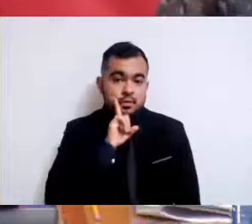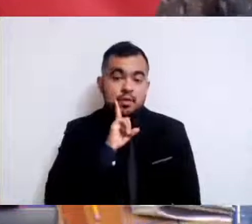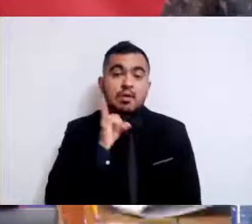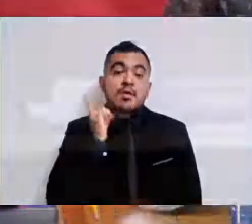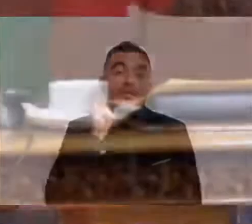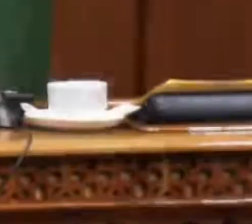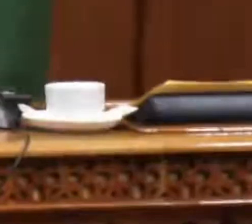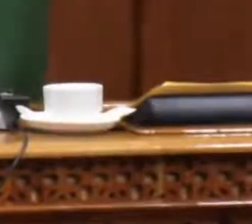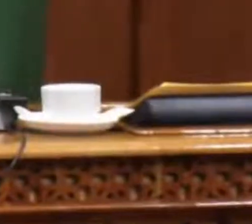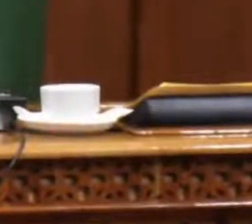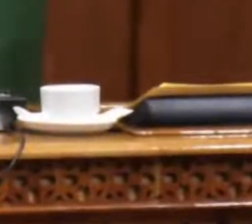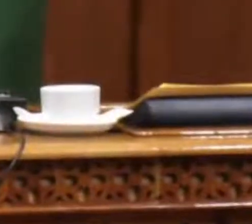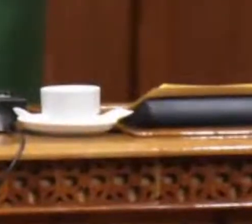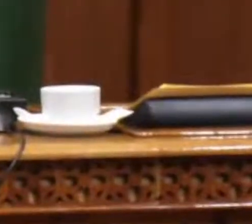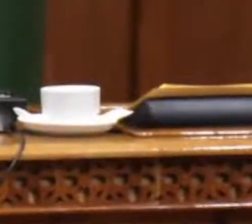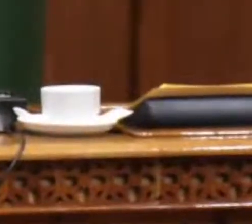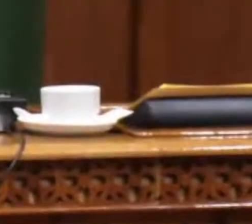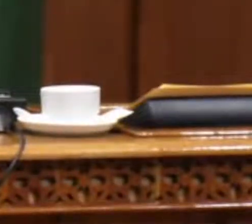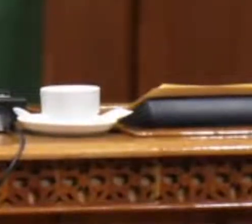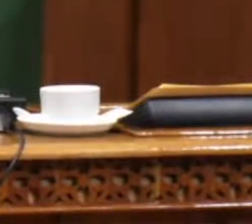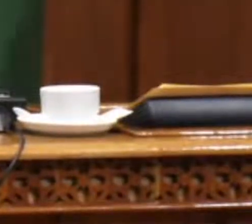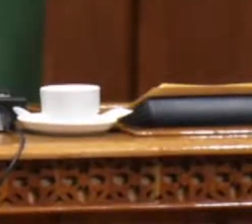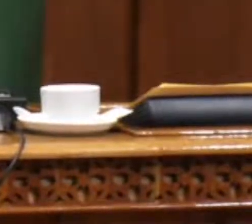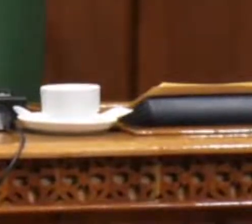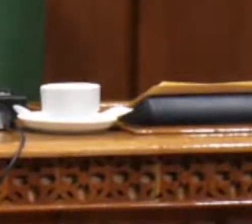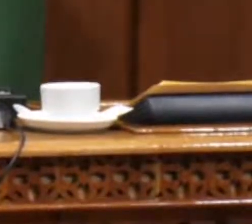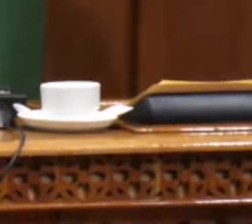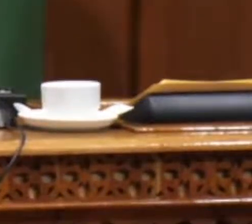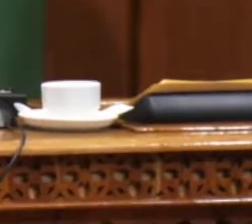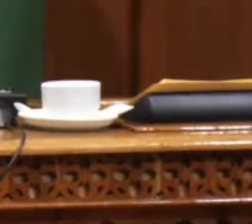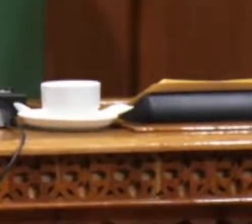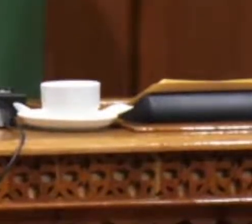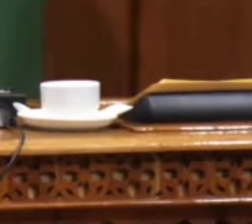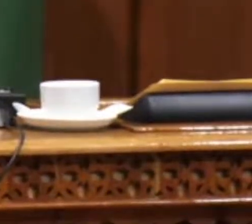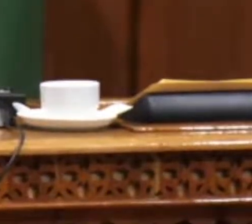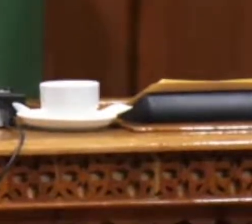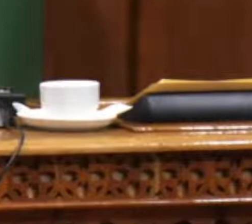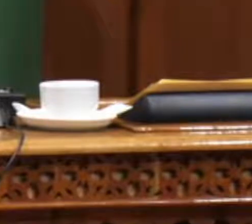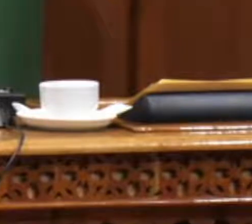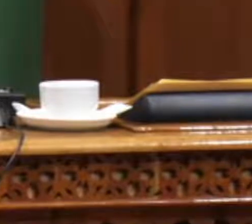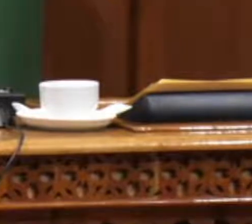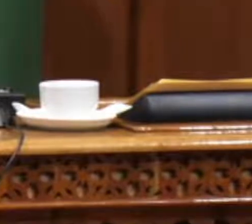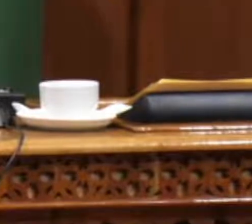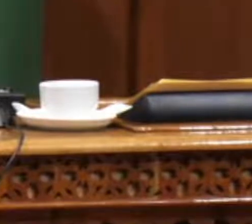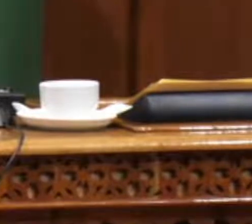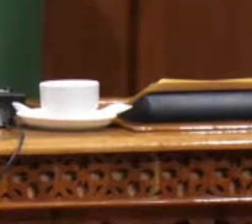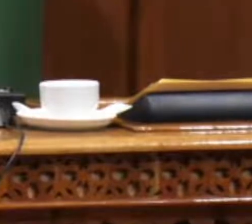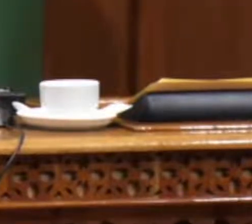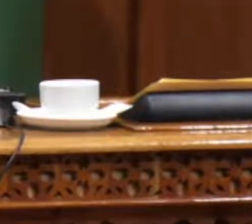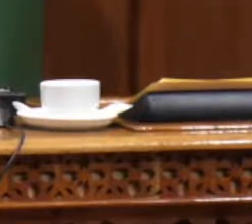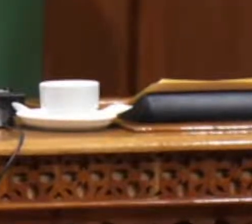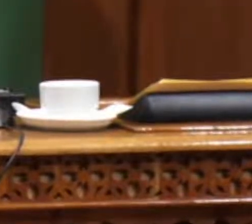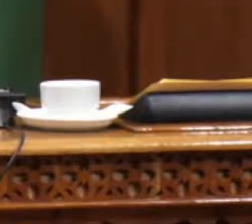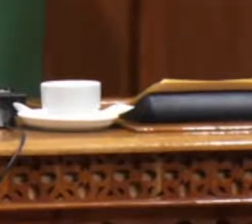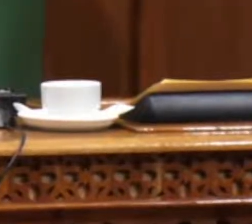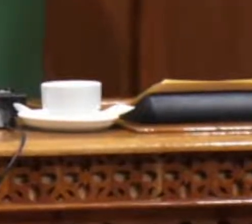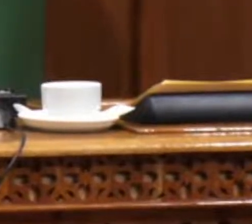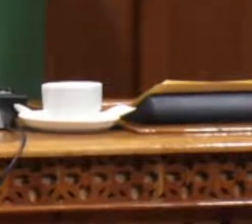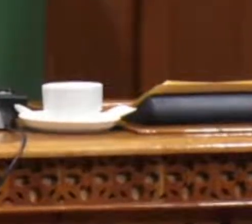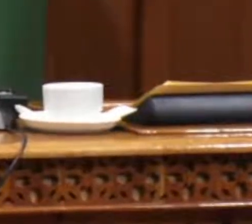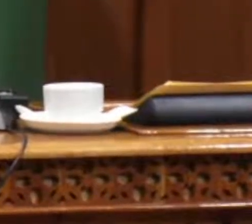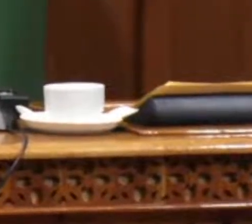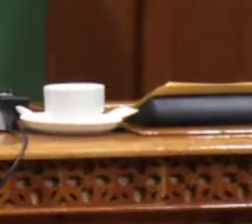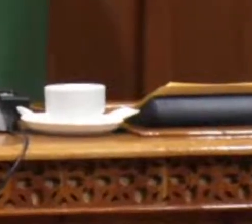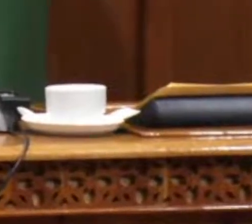Álvarez Némer, presidenta de la Honorable 61ª Legislatura del Estado de México